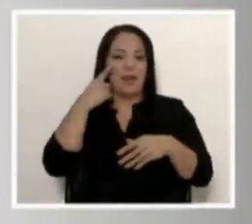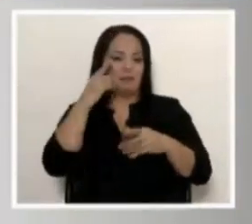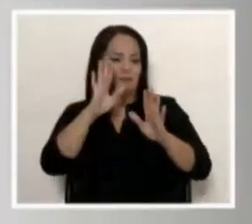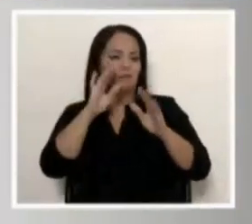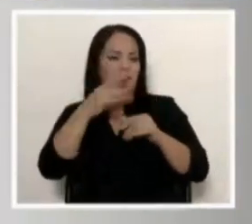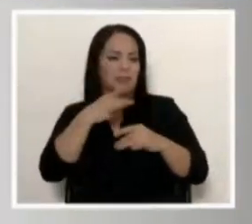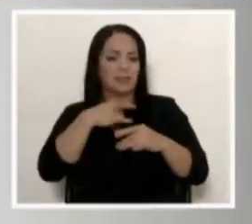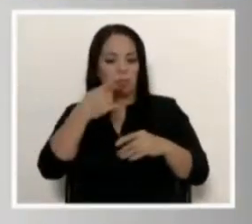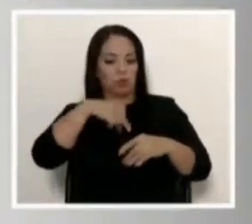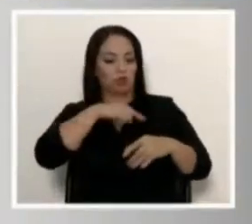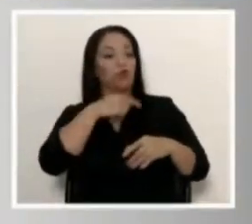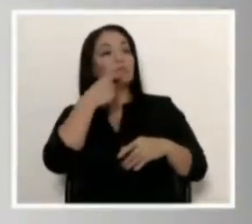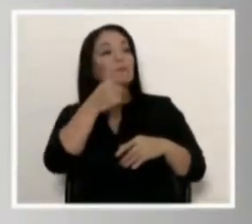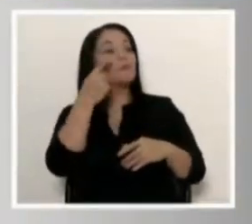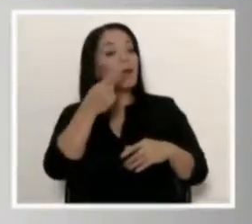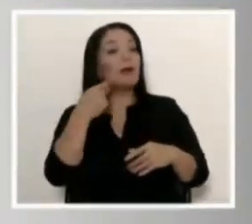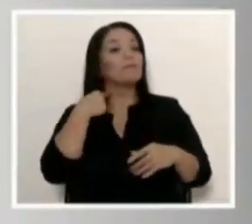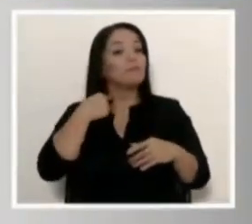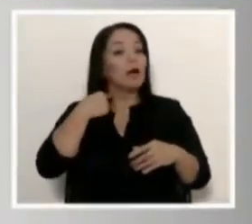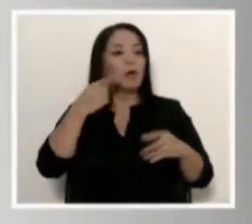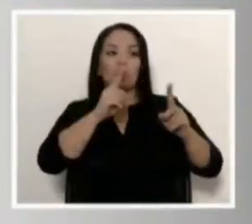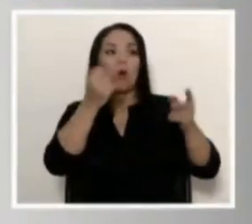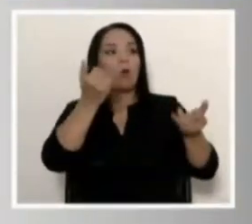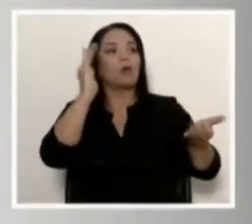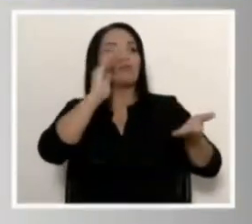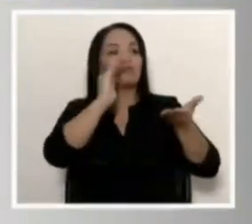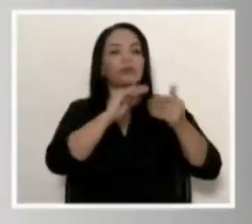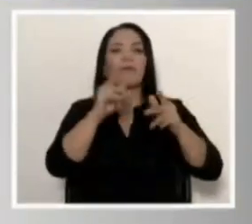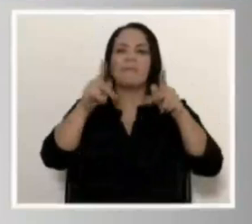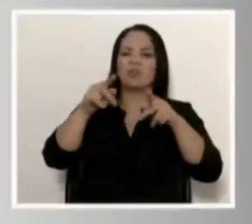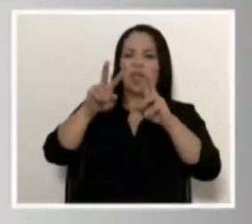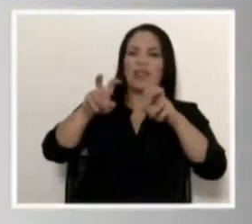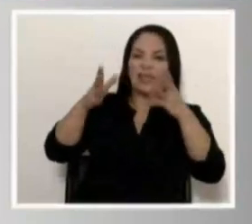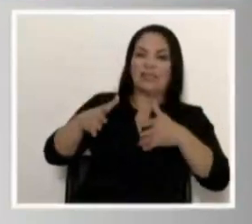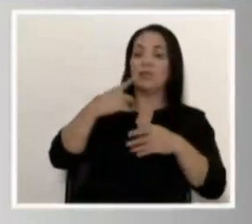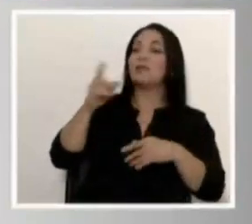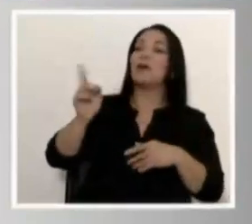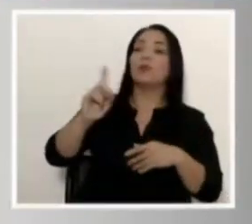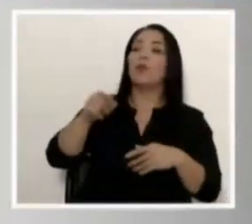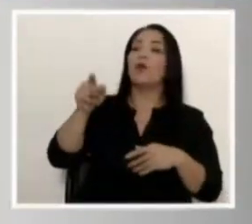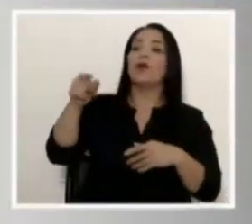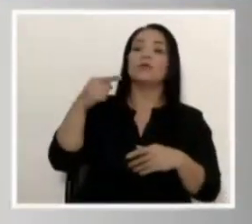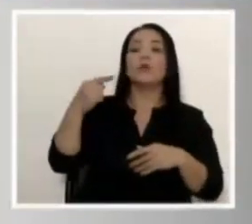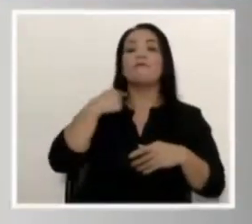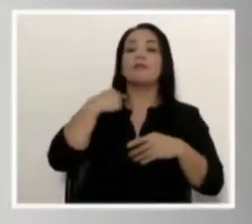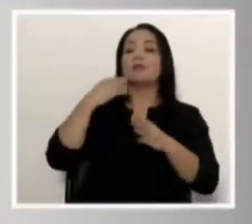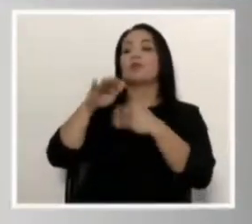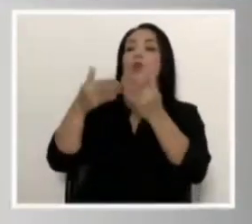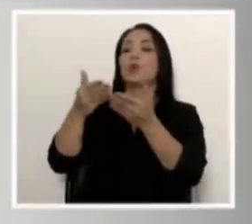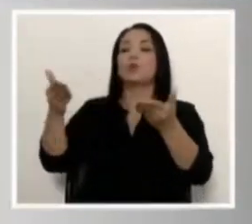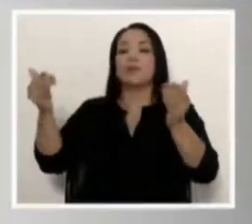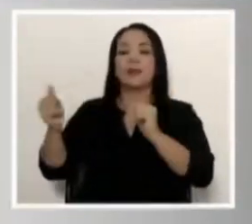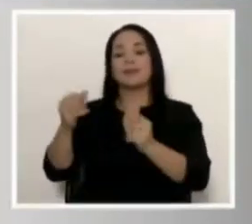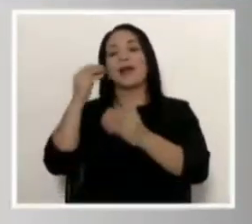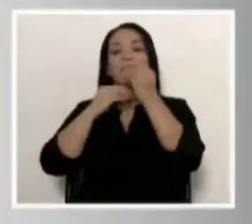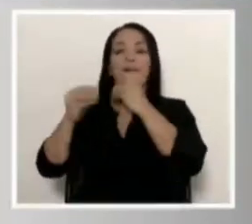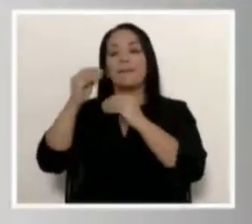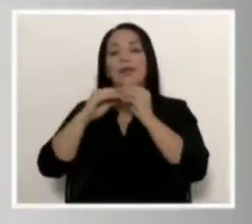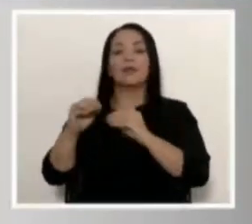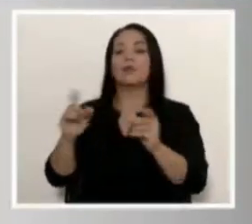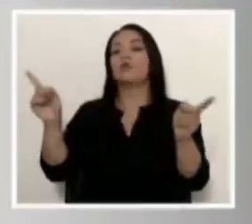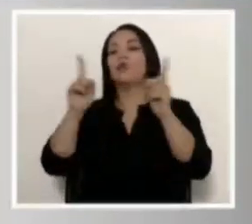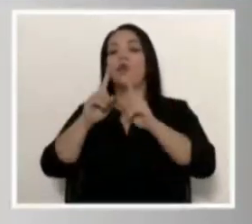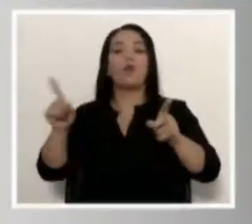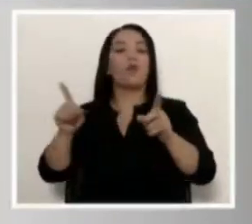venido cayendo, salían a decir, ah, pero esa es la inflación de todos los bienes, en alimentos no lo